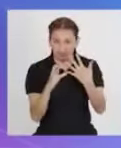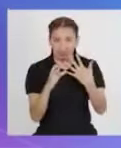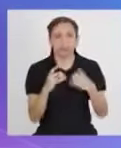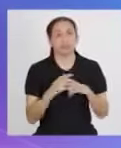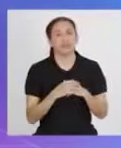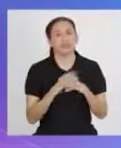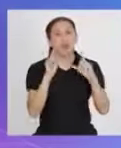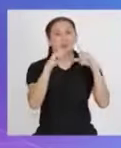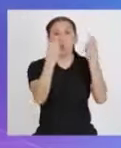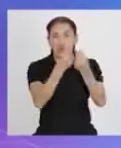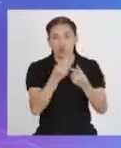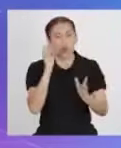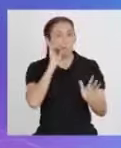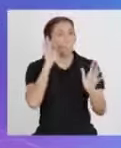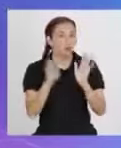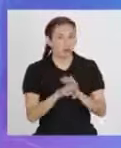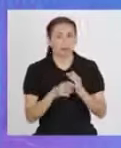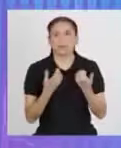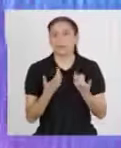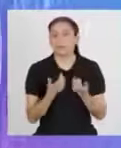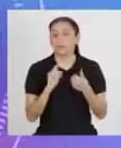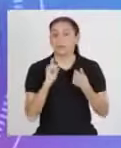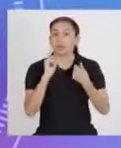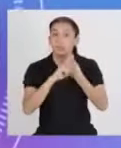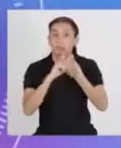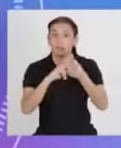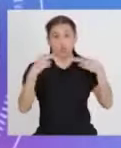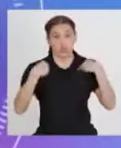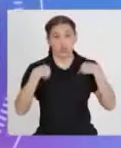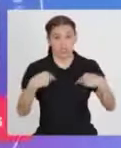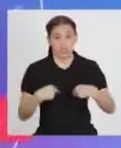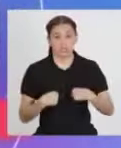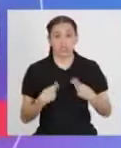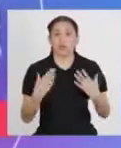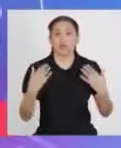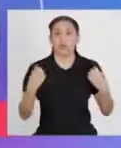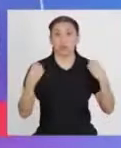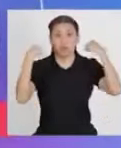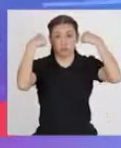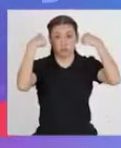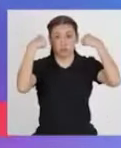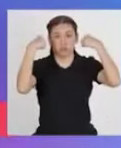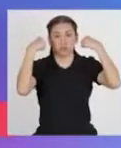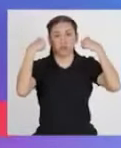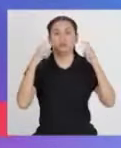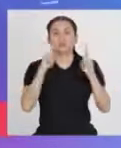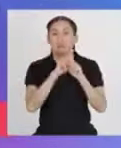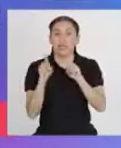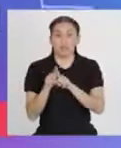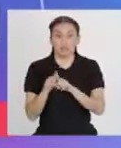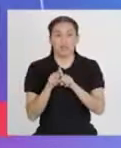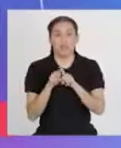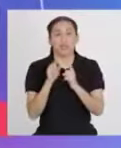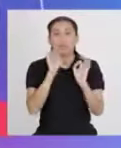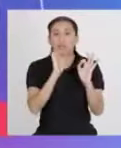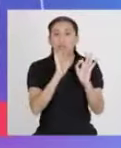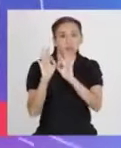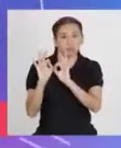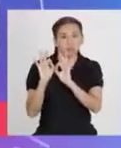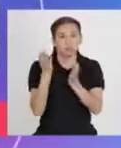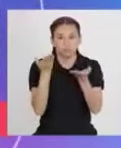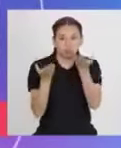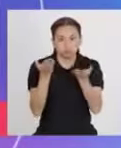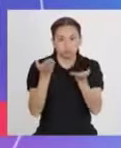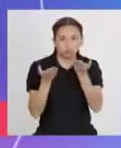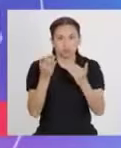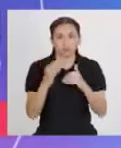de alimentos. Por ejemplo, por su función nutritiva, energéticos, constructores y reguladores.